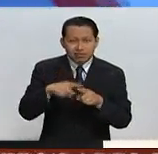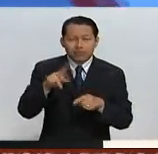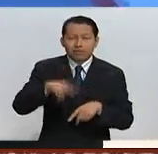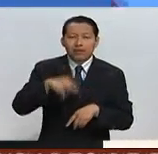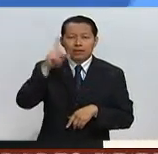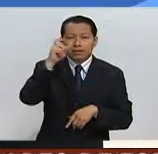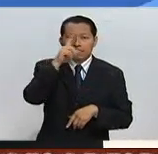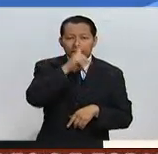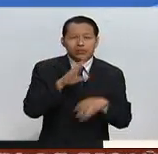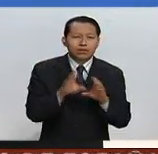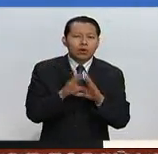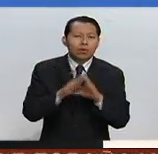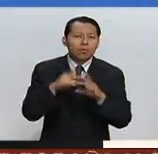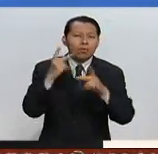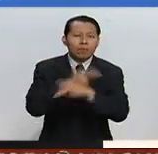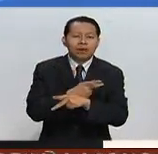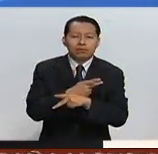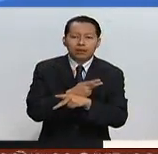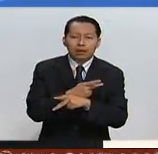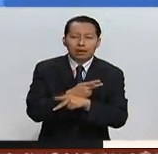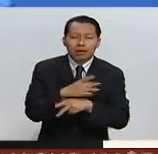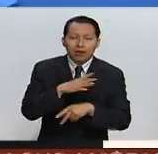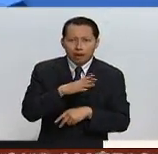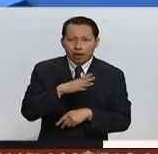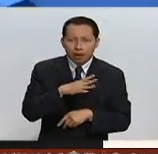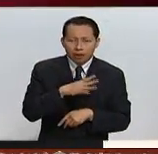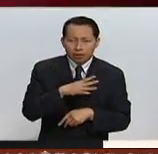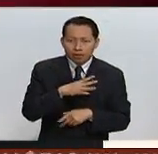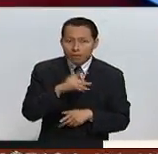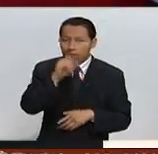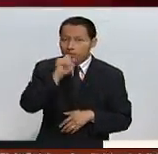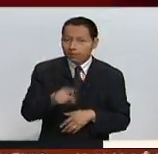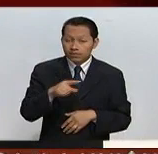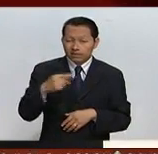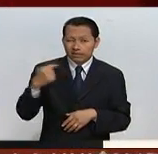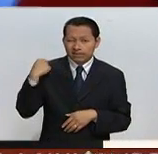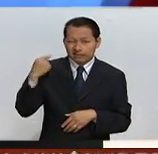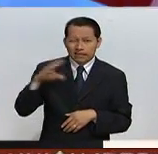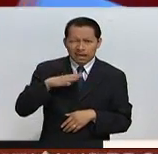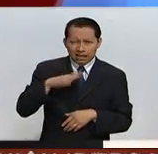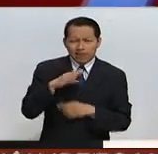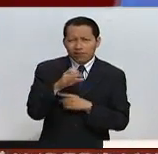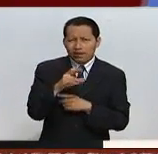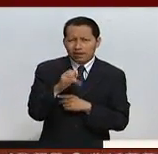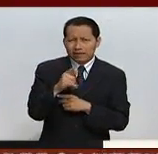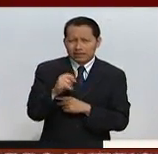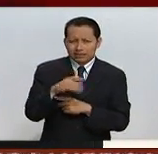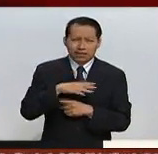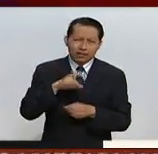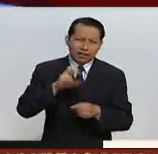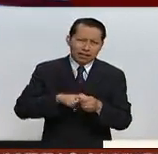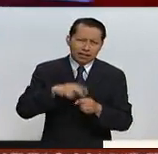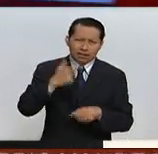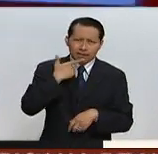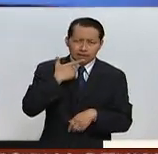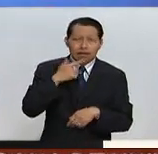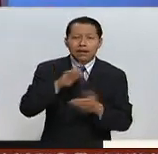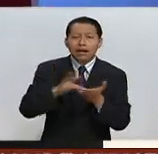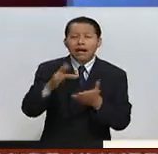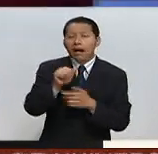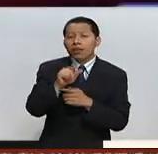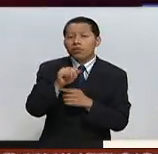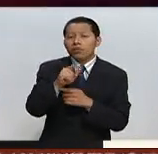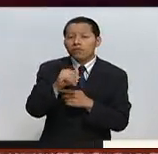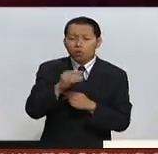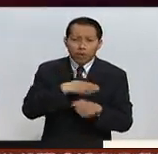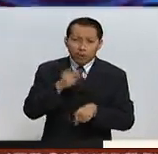de digerir lo que está pasando a pocas horas de que se dio el resultado del Brexit allá en Gran Bretaña. Gracias Adolfo, muy buenos